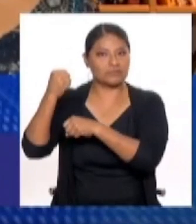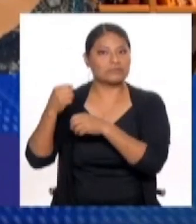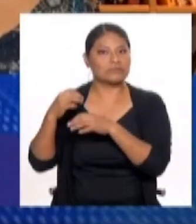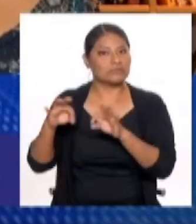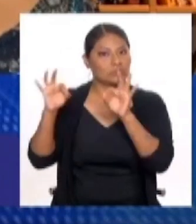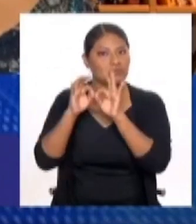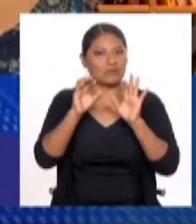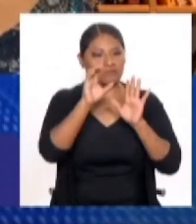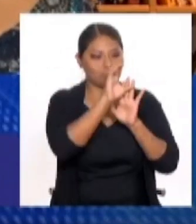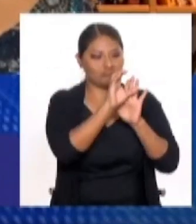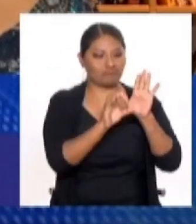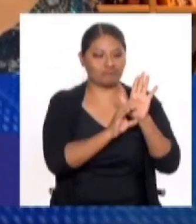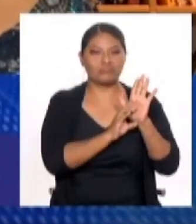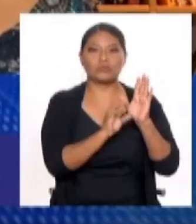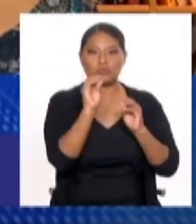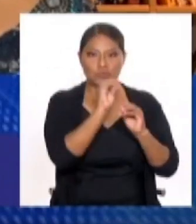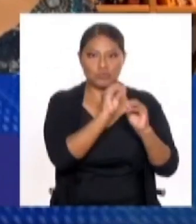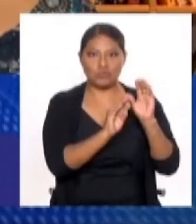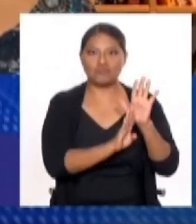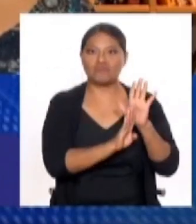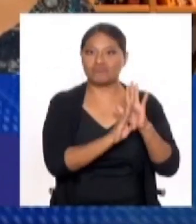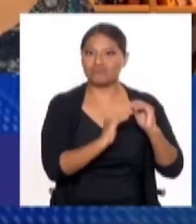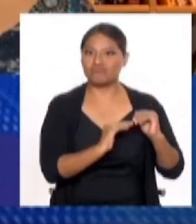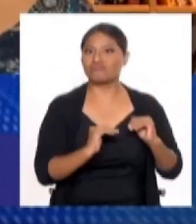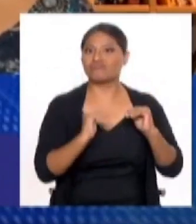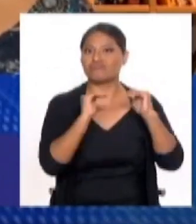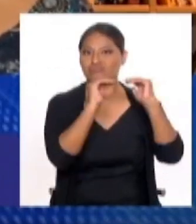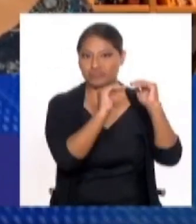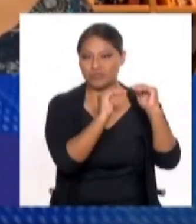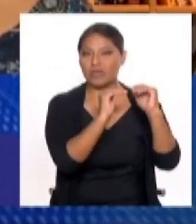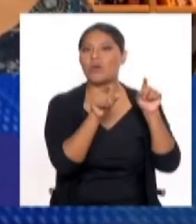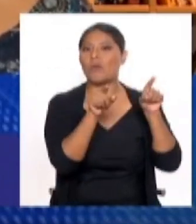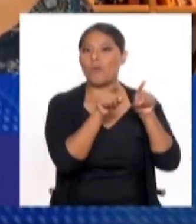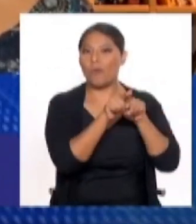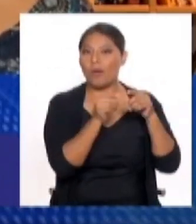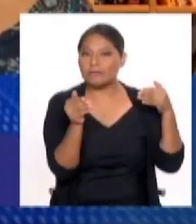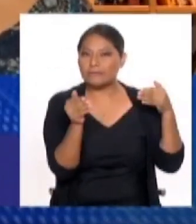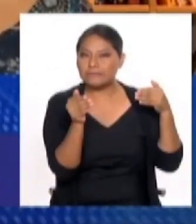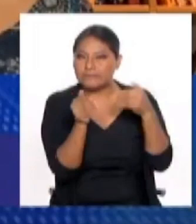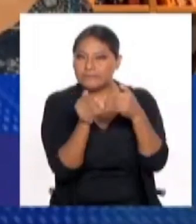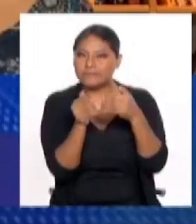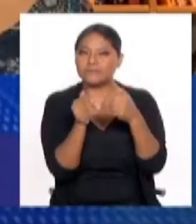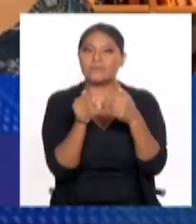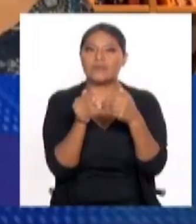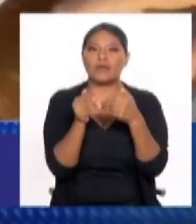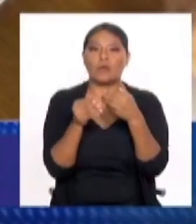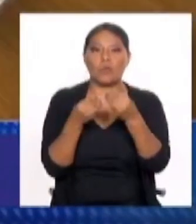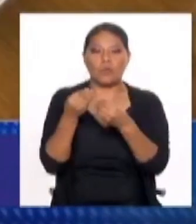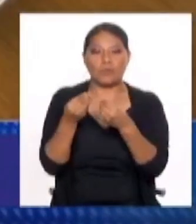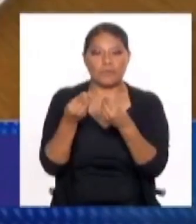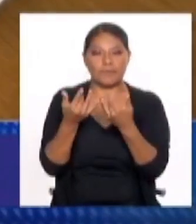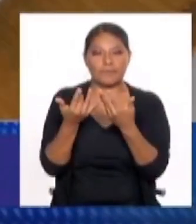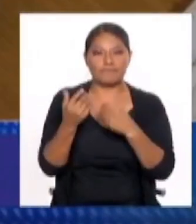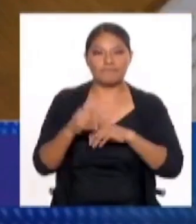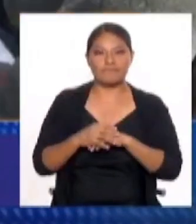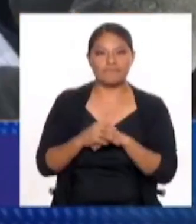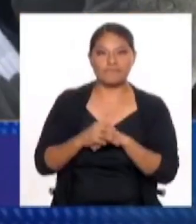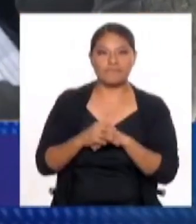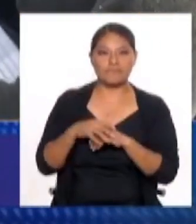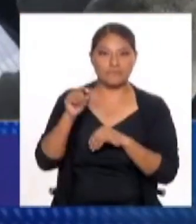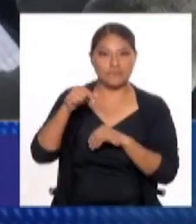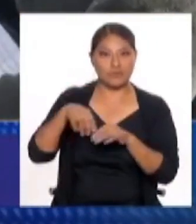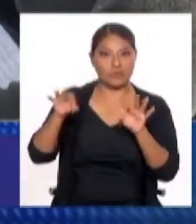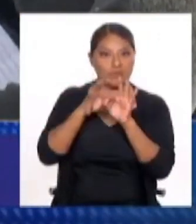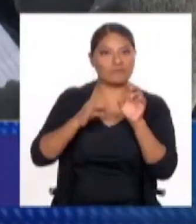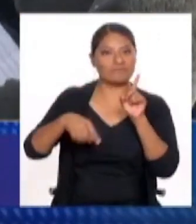le da un poder de veto importante, le da poder de veto, pero además lo aproximó a un papel de... a un poder